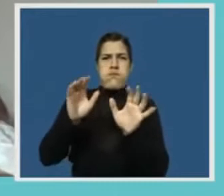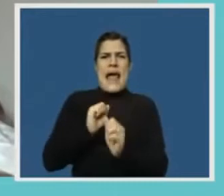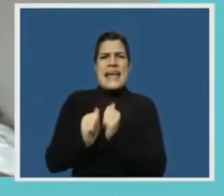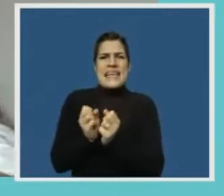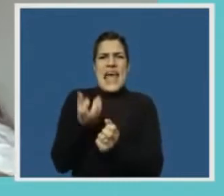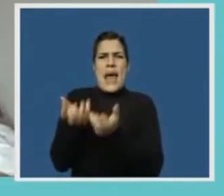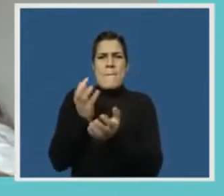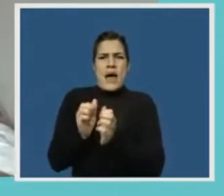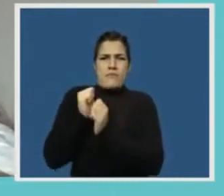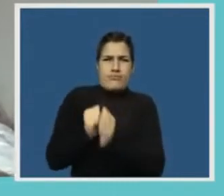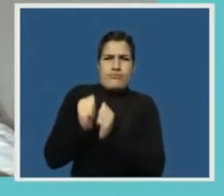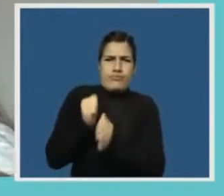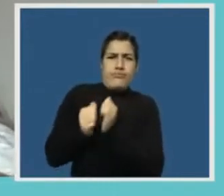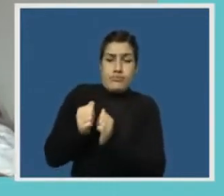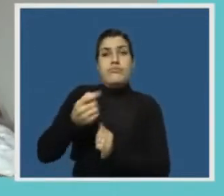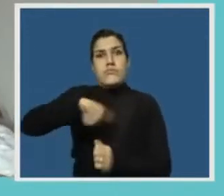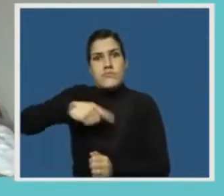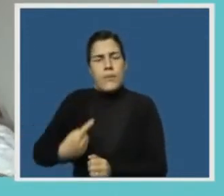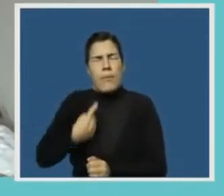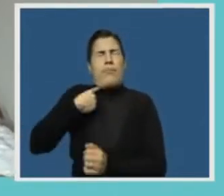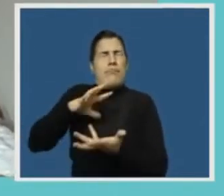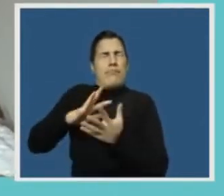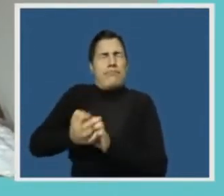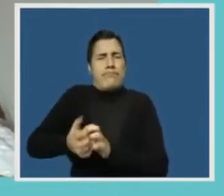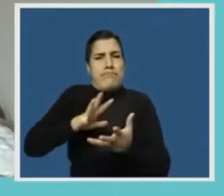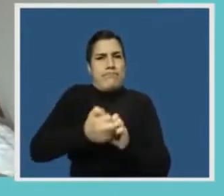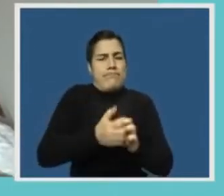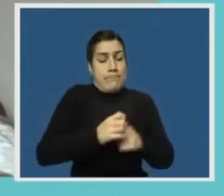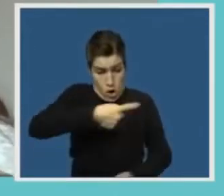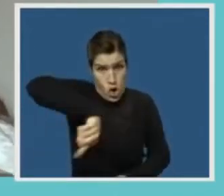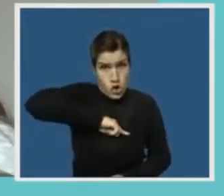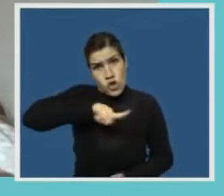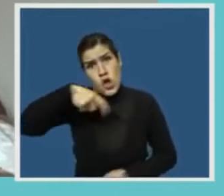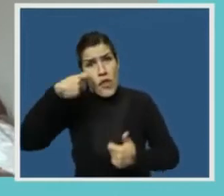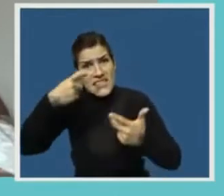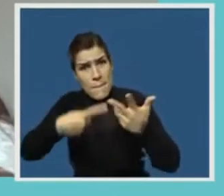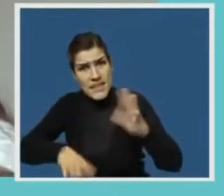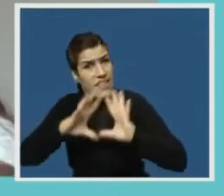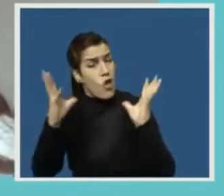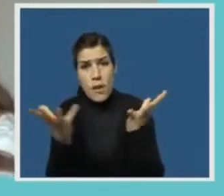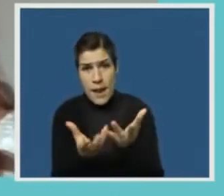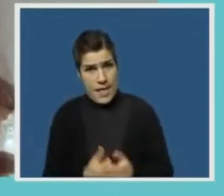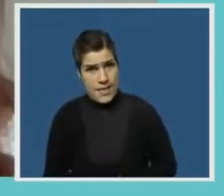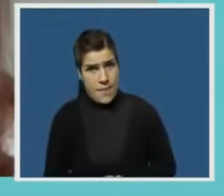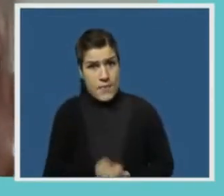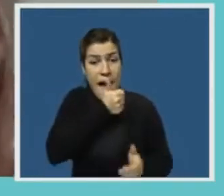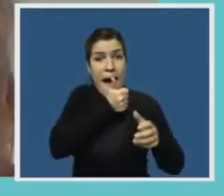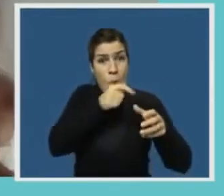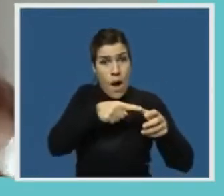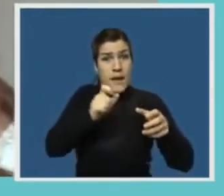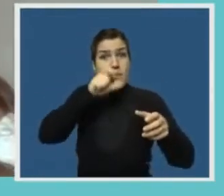sufriendo nosotros y el resto de las especies que habitan el planeta. En el agua, los derrames de